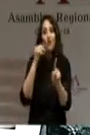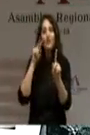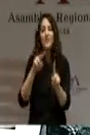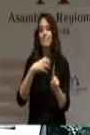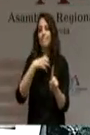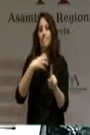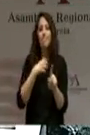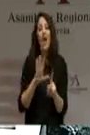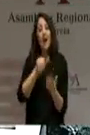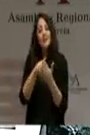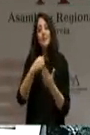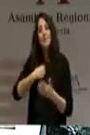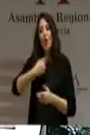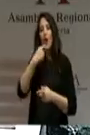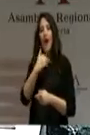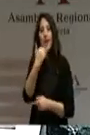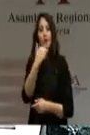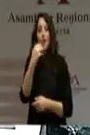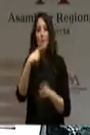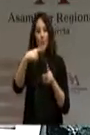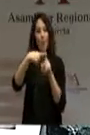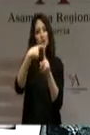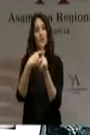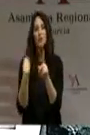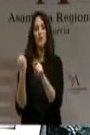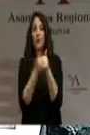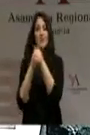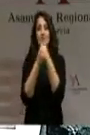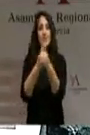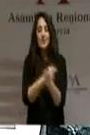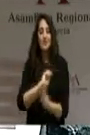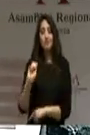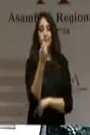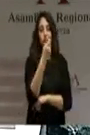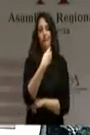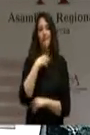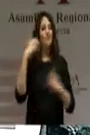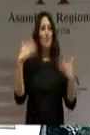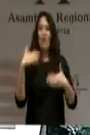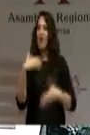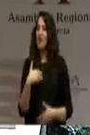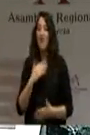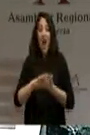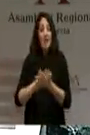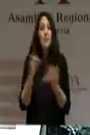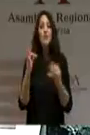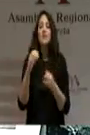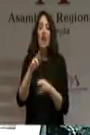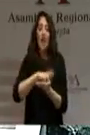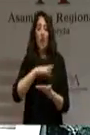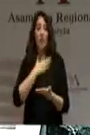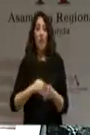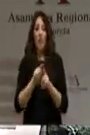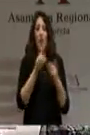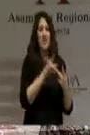tractores para la economía regional. Podríamos hablar de una región que, desgraciadamente, sigue a la cabeza en todos sus